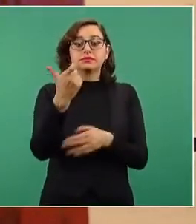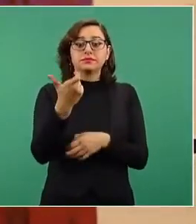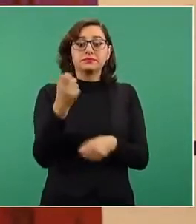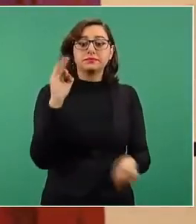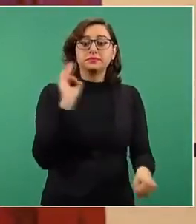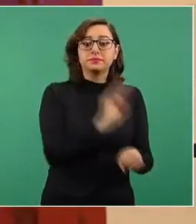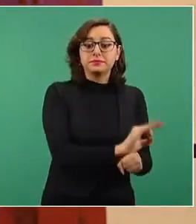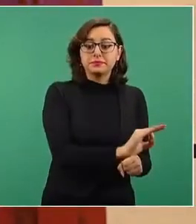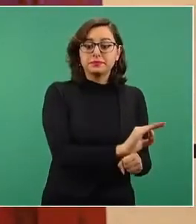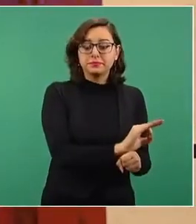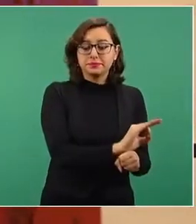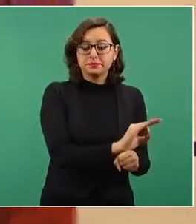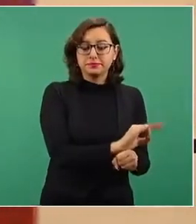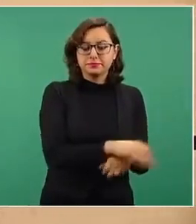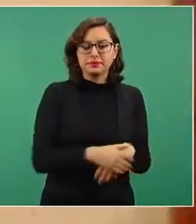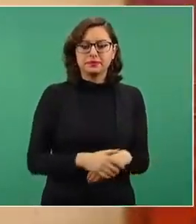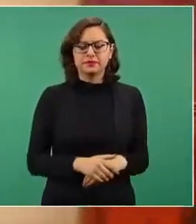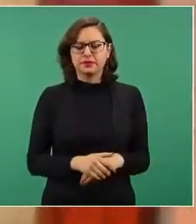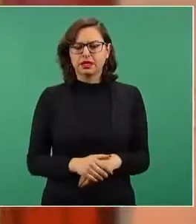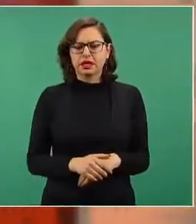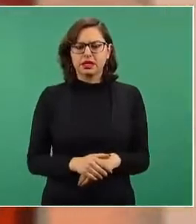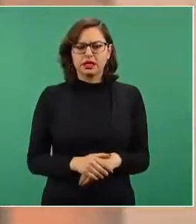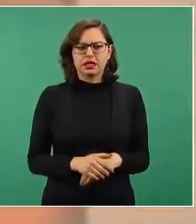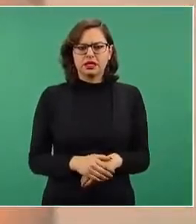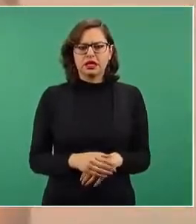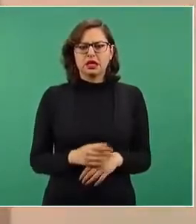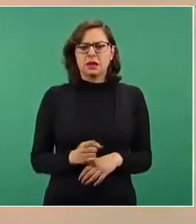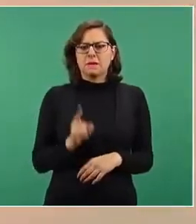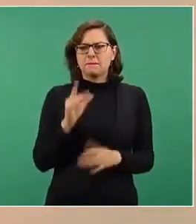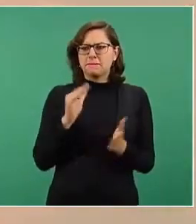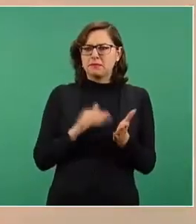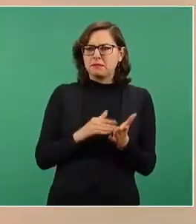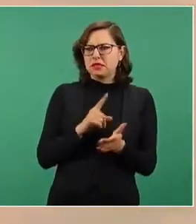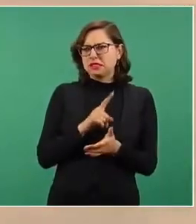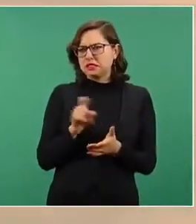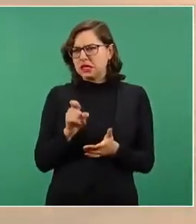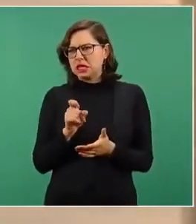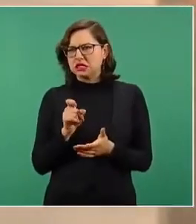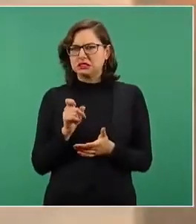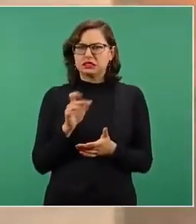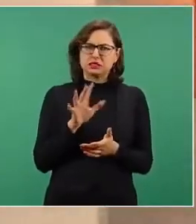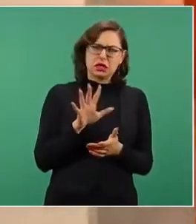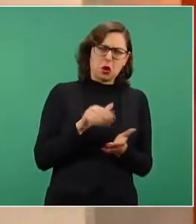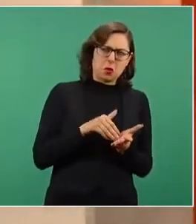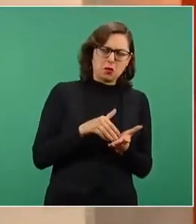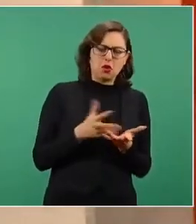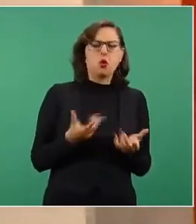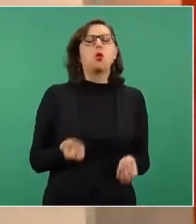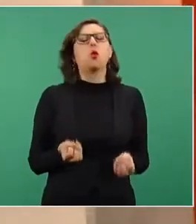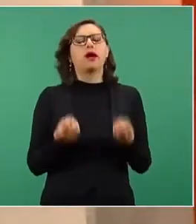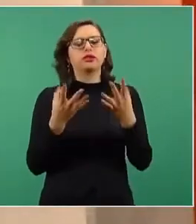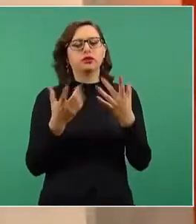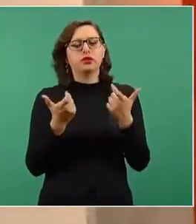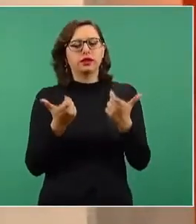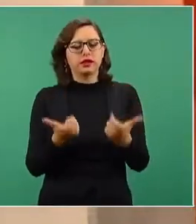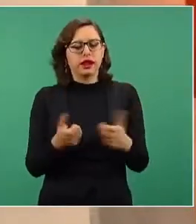Igual, cuando la gente le dice oye, son mil cien, son dos mil, son cinco mil, bueno, eso a cuánto equivale, ¿no?